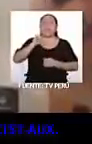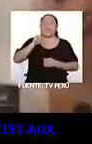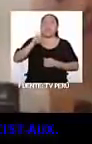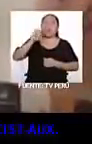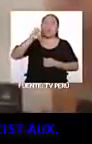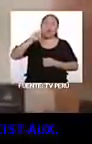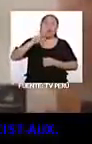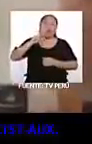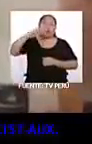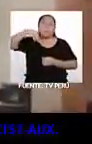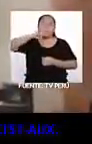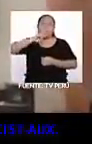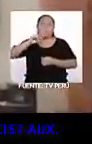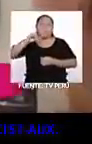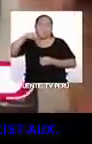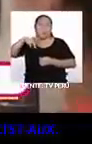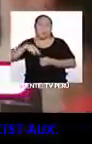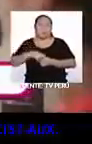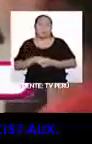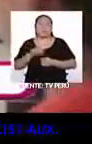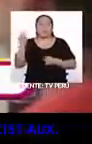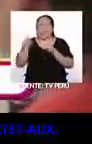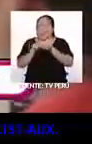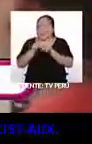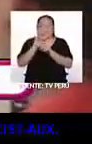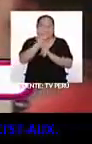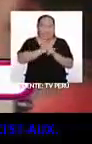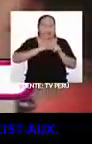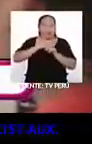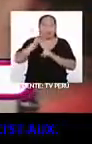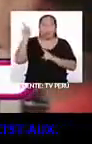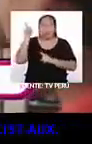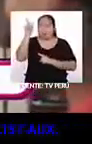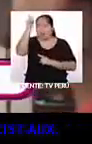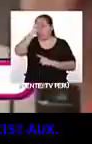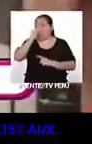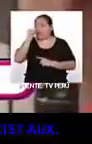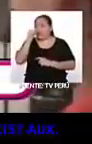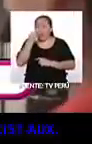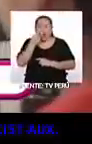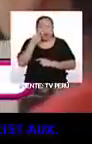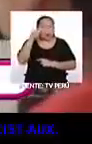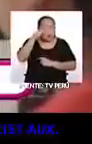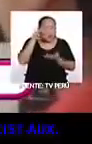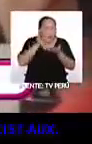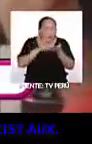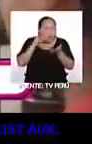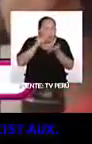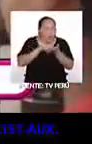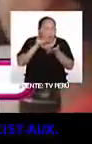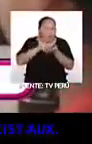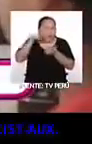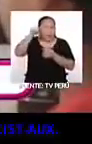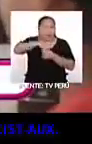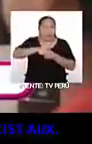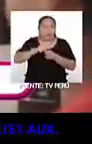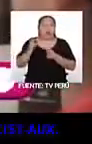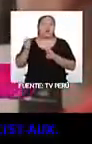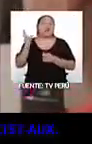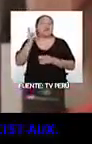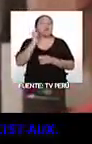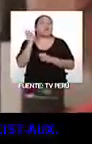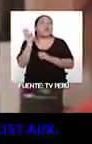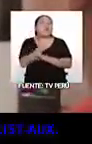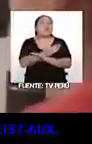un montón de animes. Entonces, igual la cultura asiática se fue conociendo poco más en el país a través de la música.